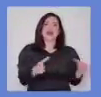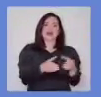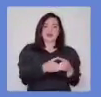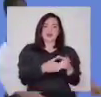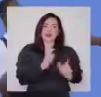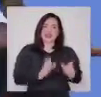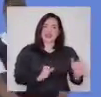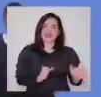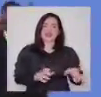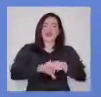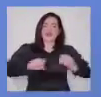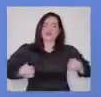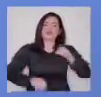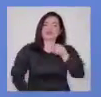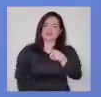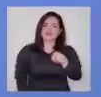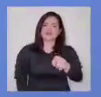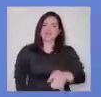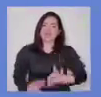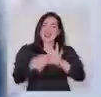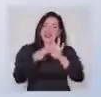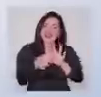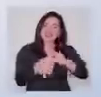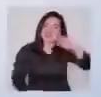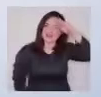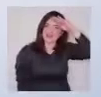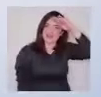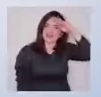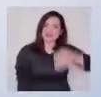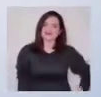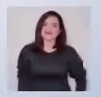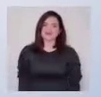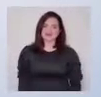comprometemos a eso. Gracias por la confianza.